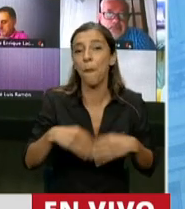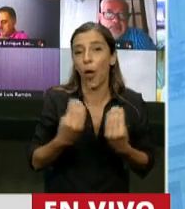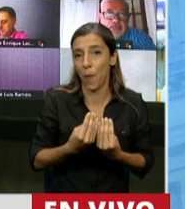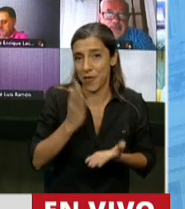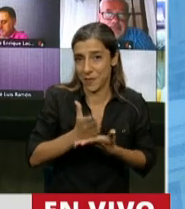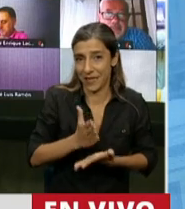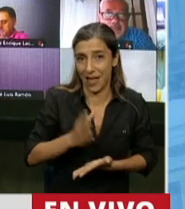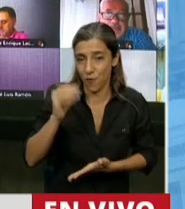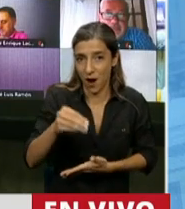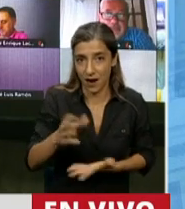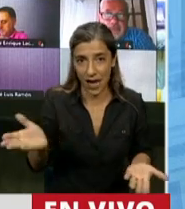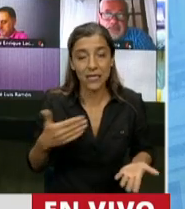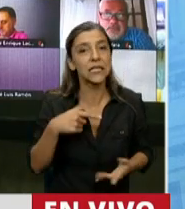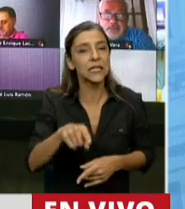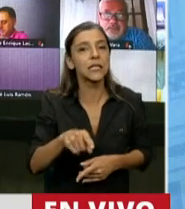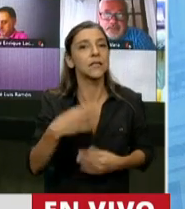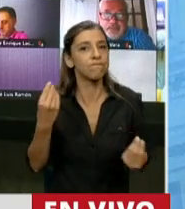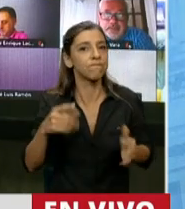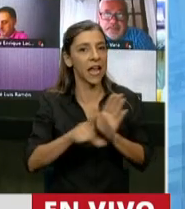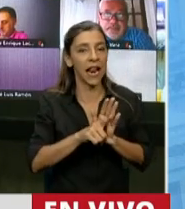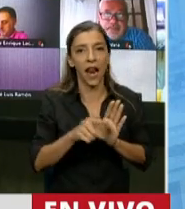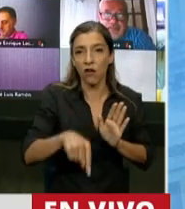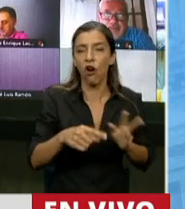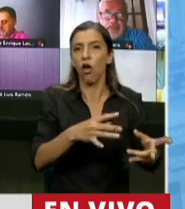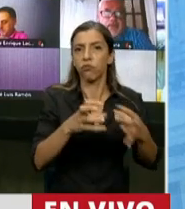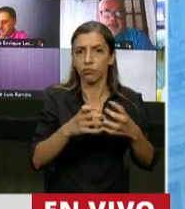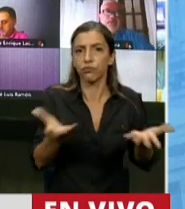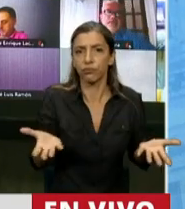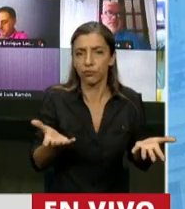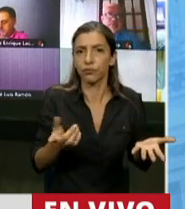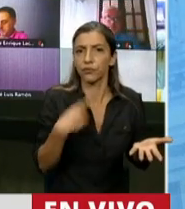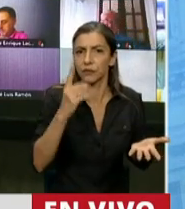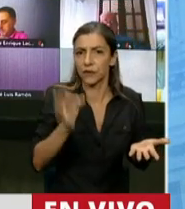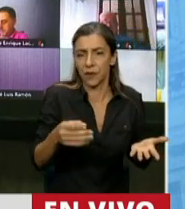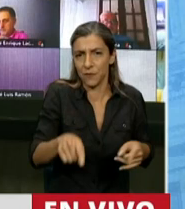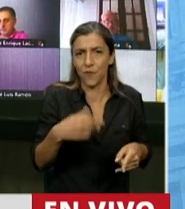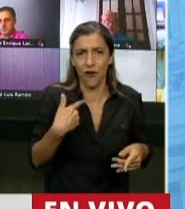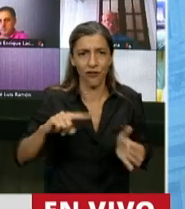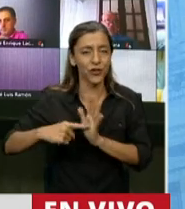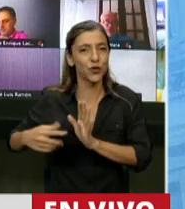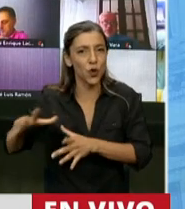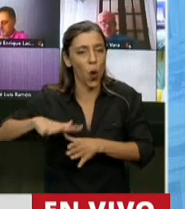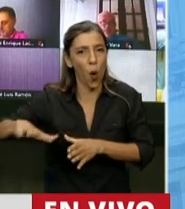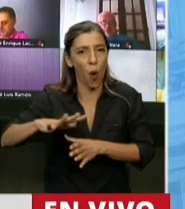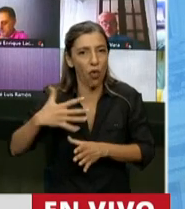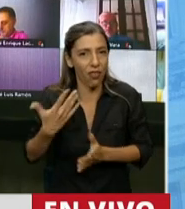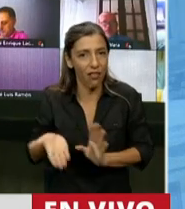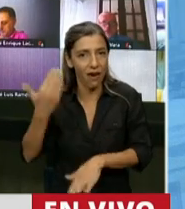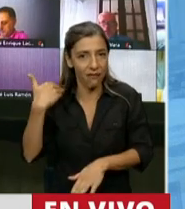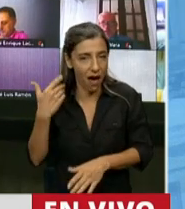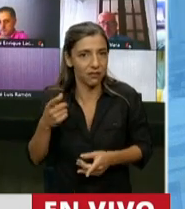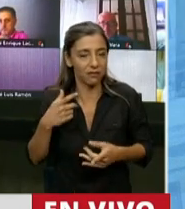Y en lo que tiene que ver con la ley que hoy estamos tratando, que claro estaba en desmedro de la ciudad autónoma de Buenos Aires, toda esta cuestión ya fue